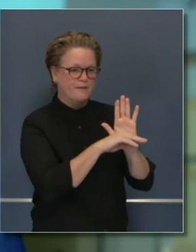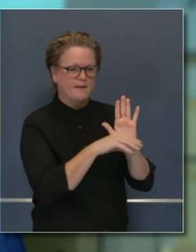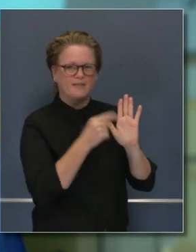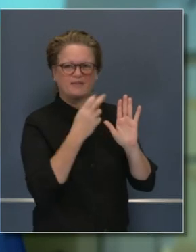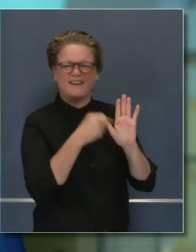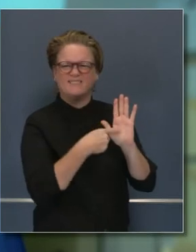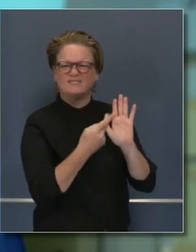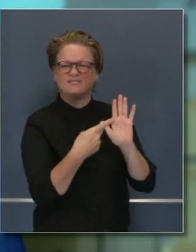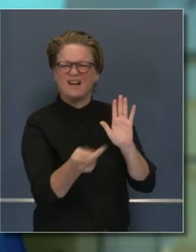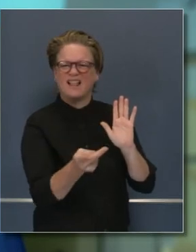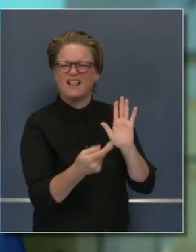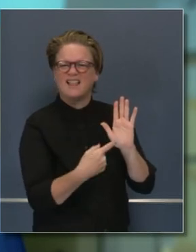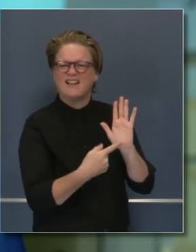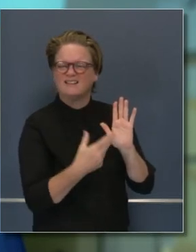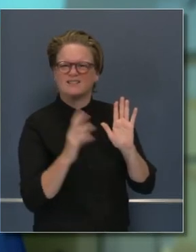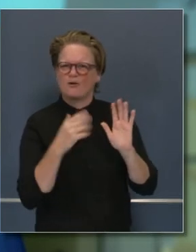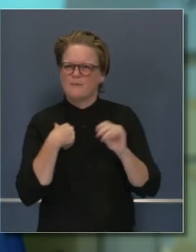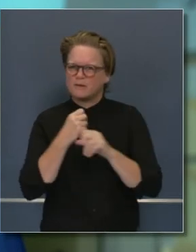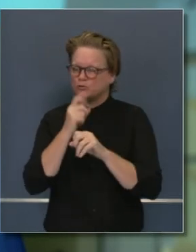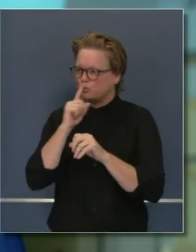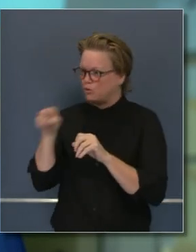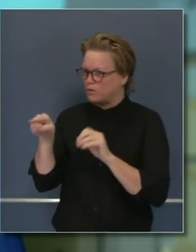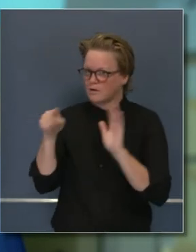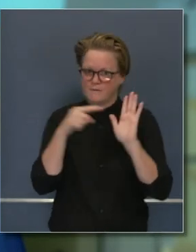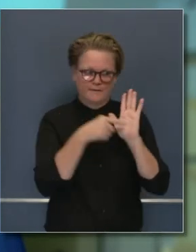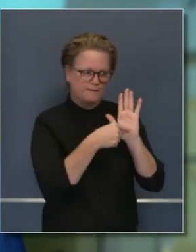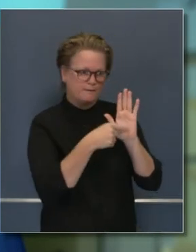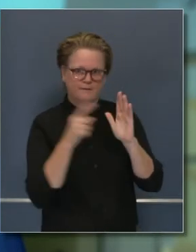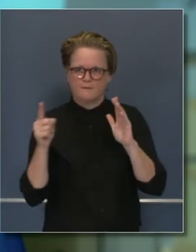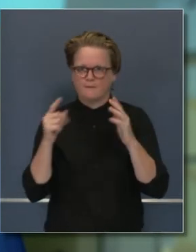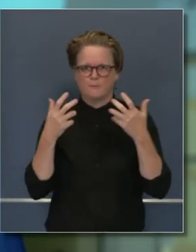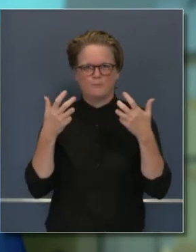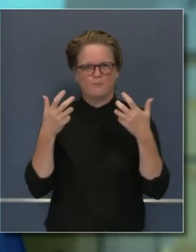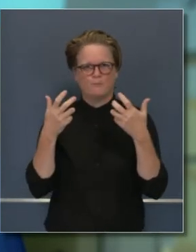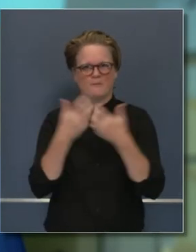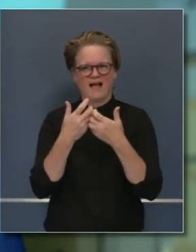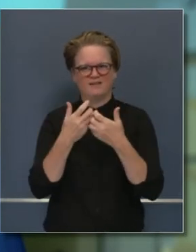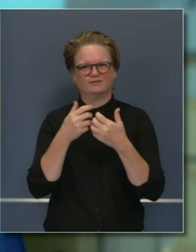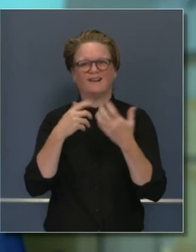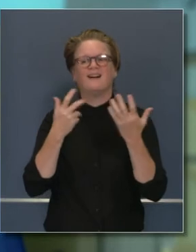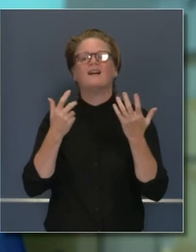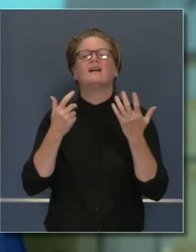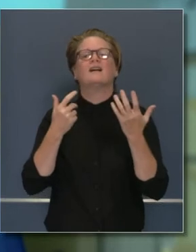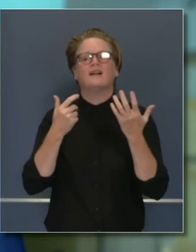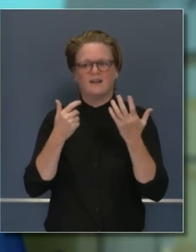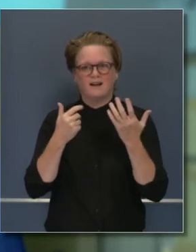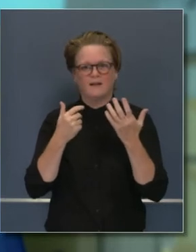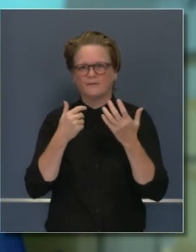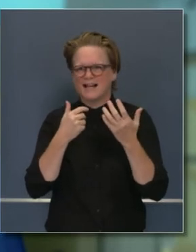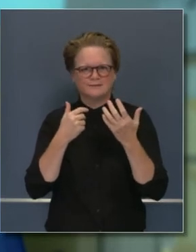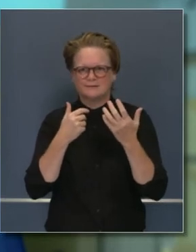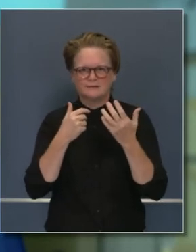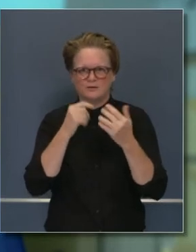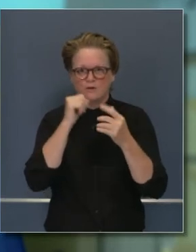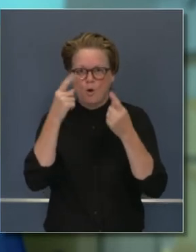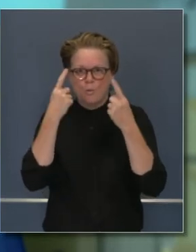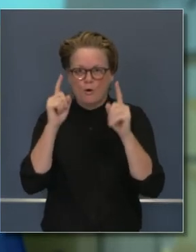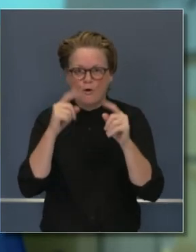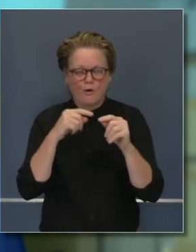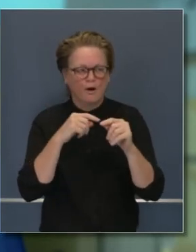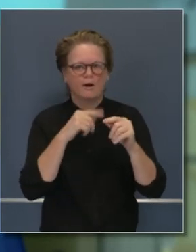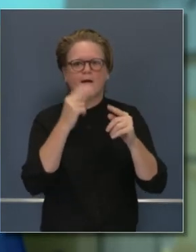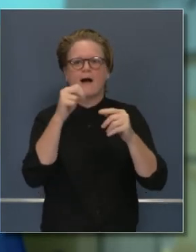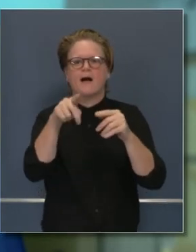un éxito para que no tener que pausarlo o frenarlo más adelante. Así que siga sintonizándonos. Seguimos trabajando